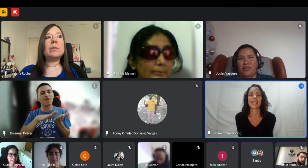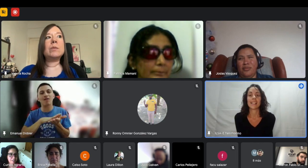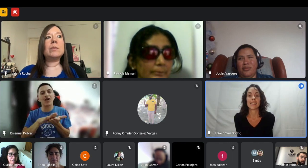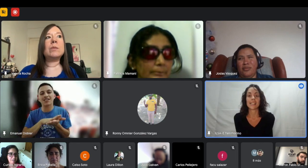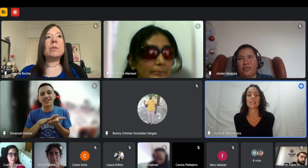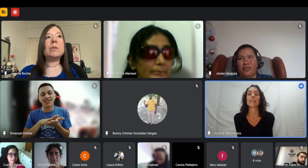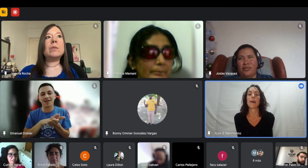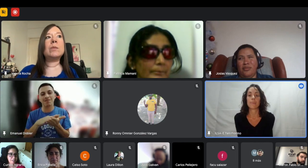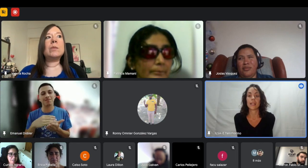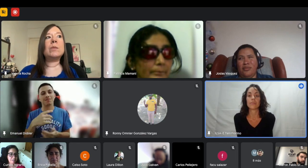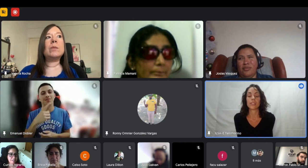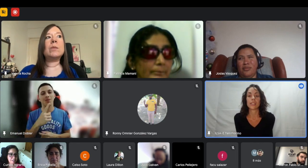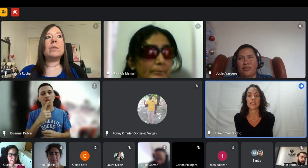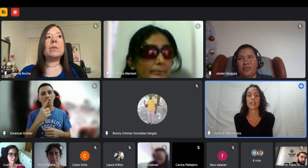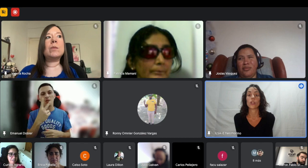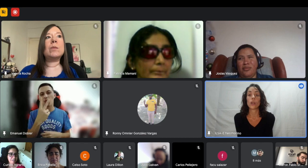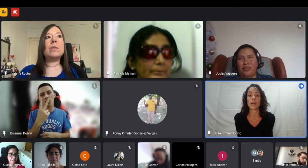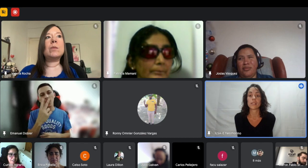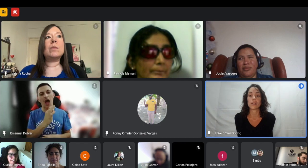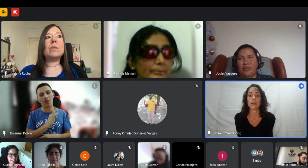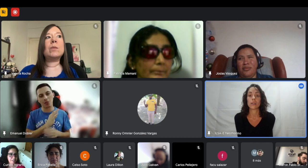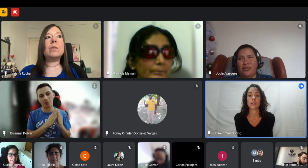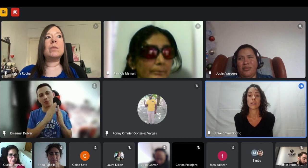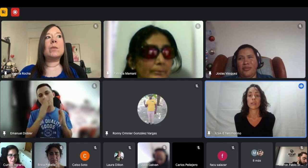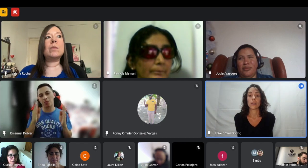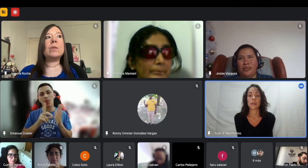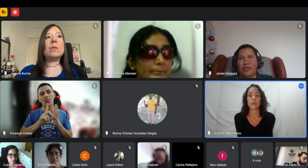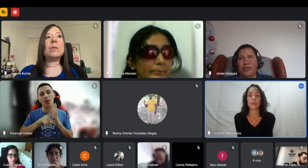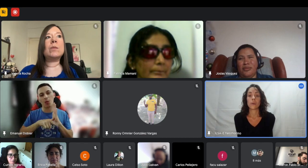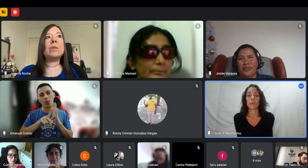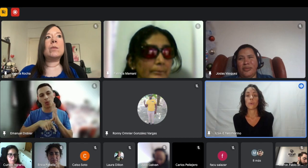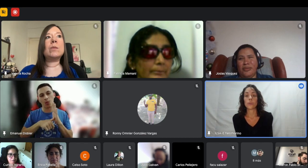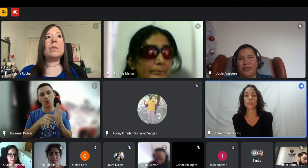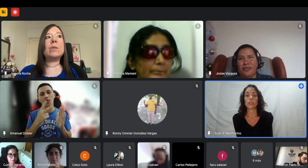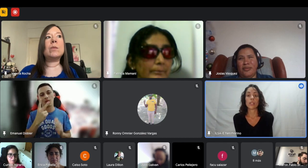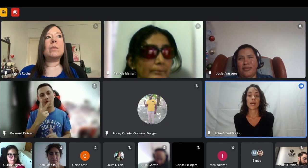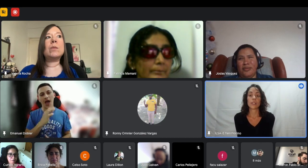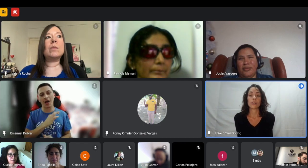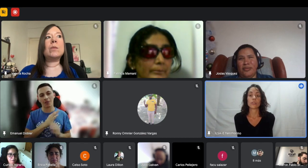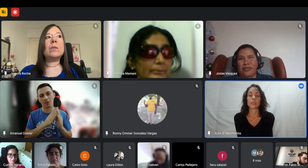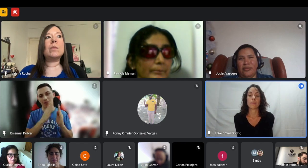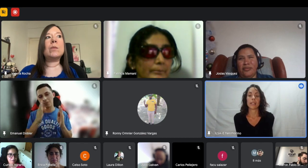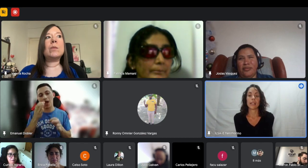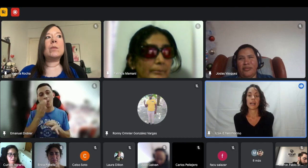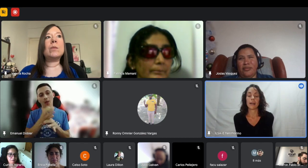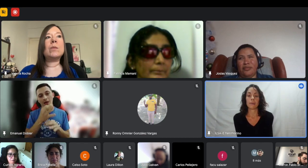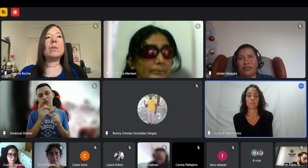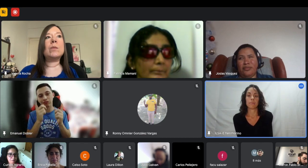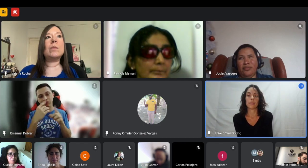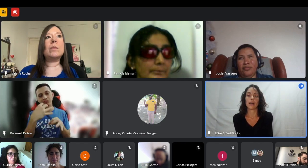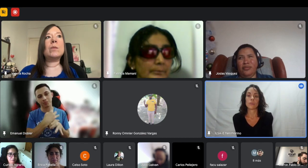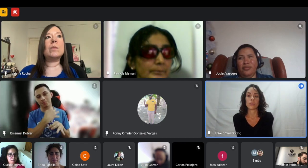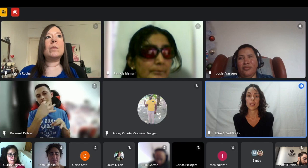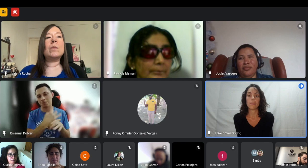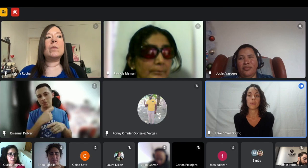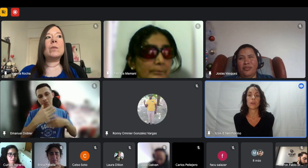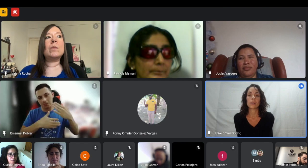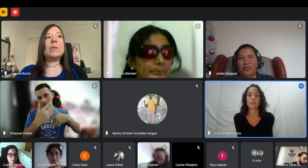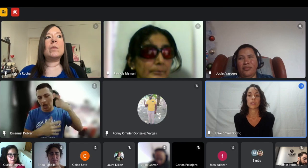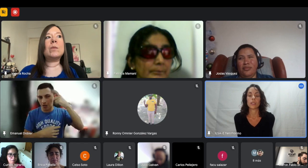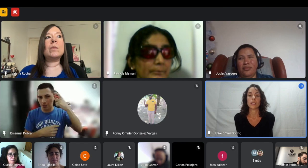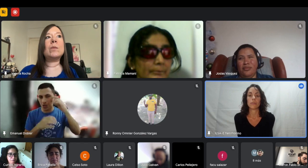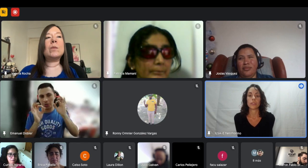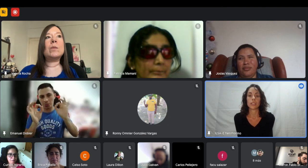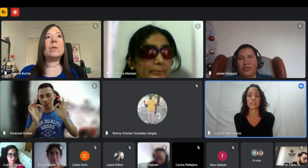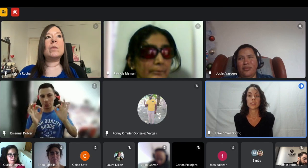el css también le fueron enseñando lo básico uno o dos años de manera hace tiempo